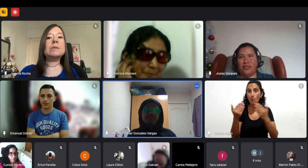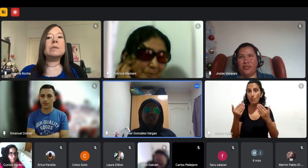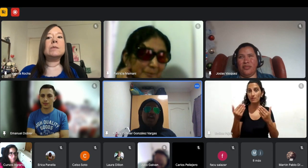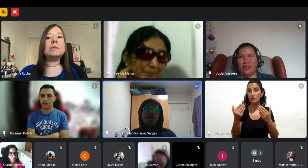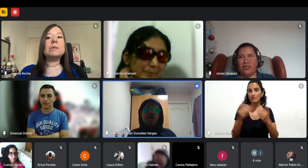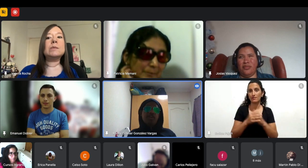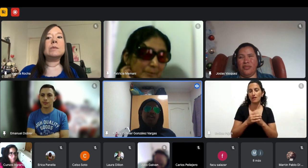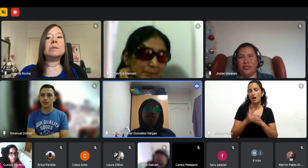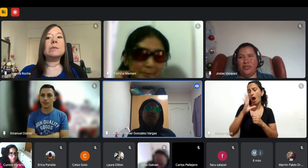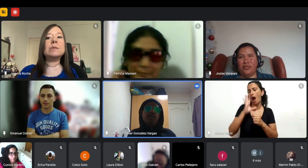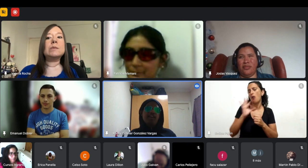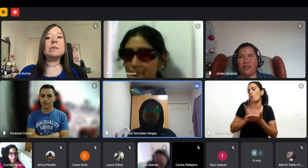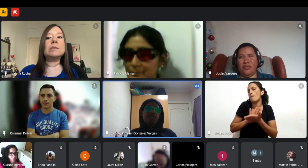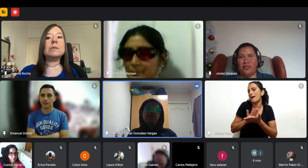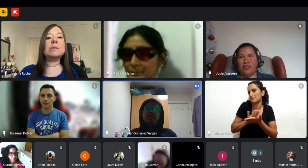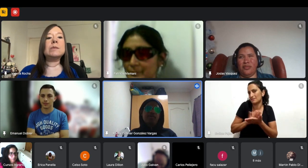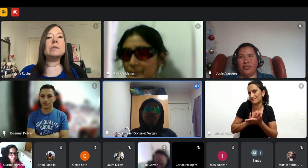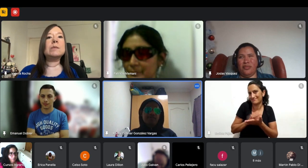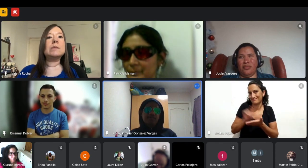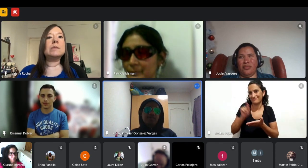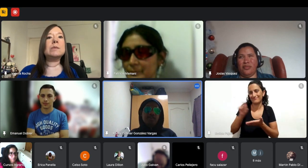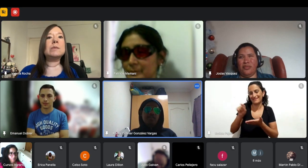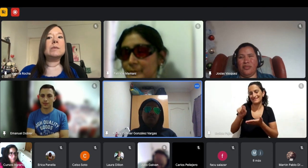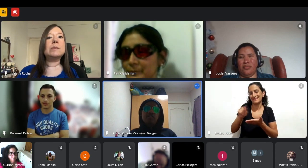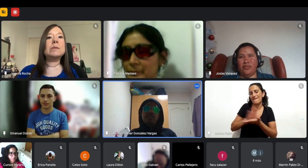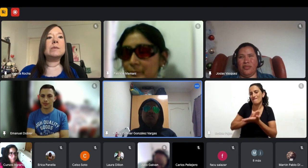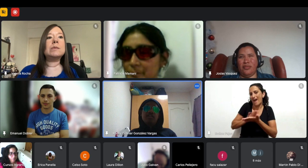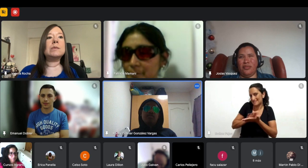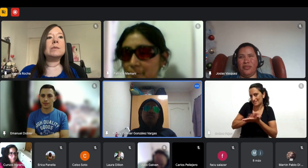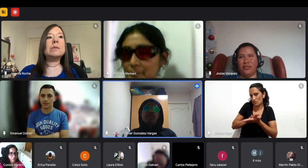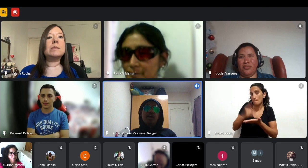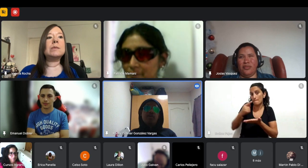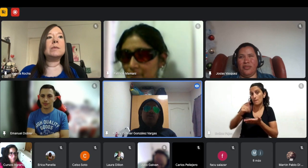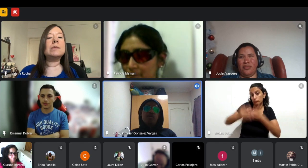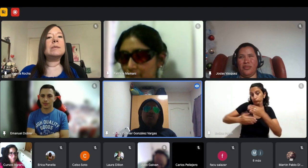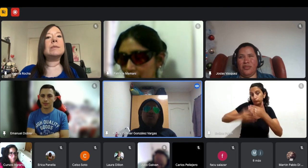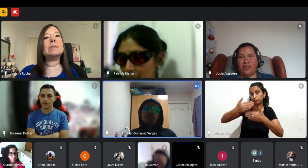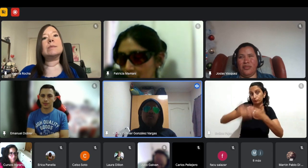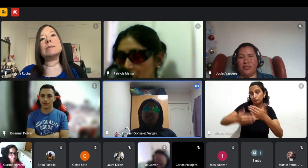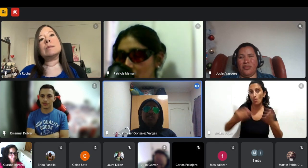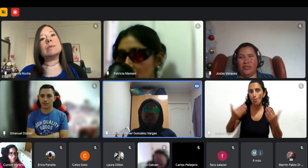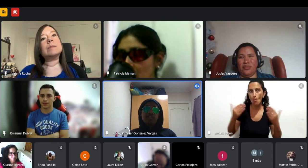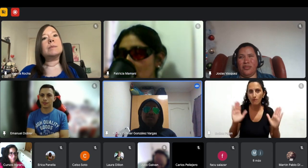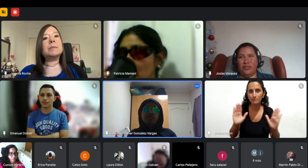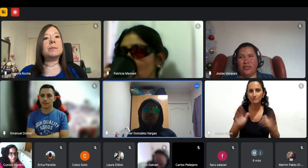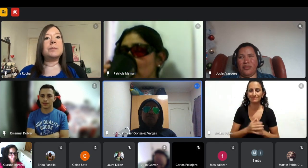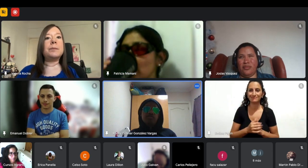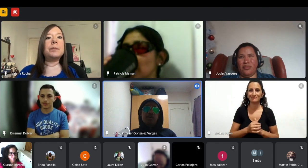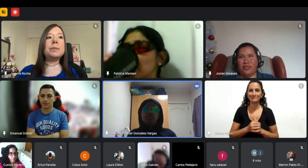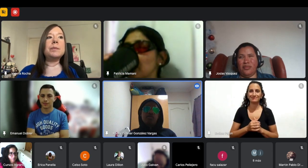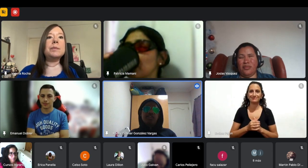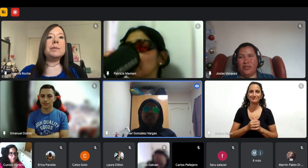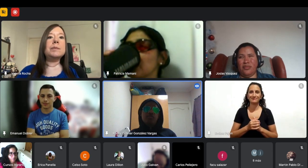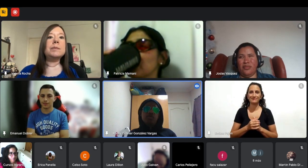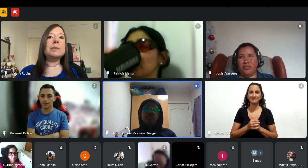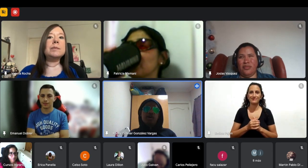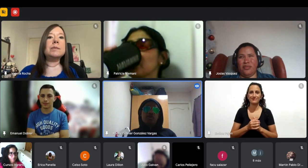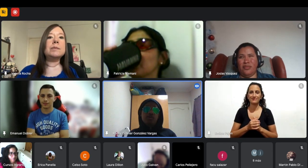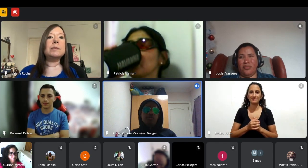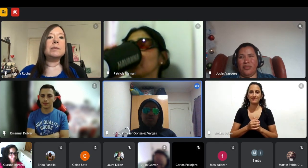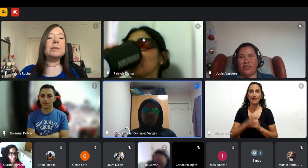aún no llegaba a eso pero fue algo como sea muy